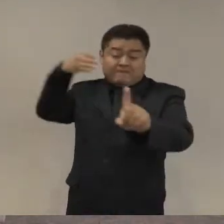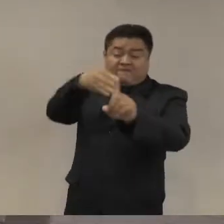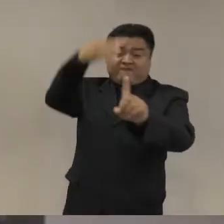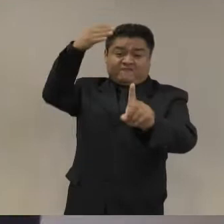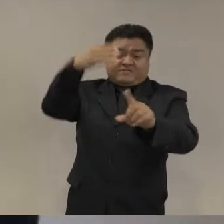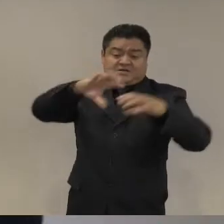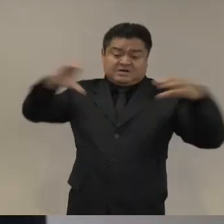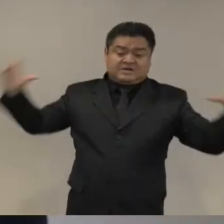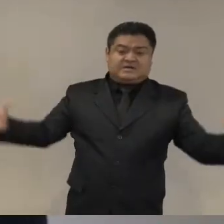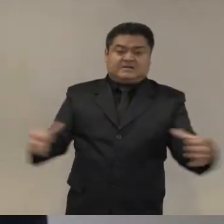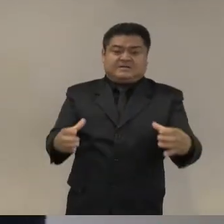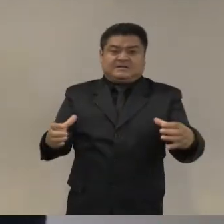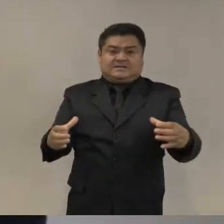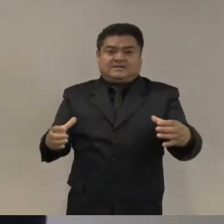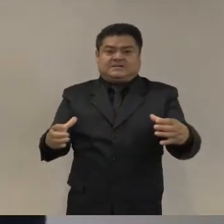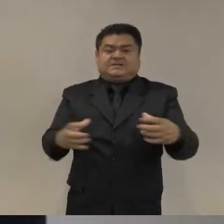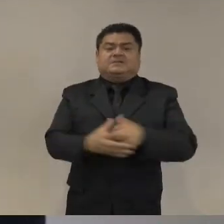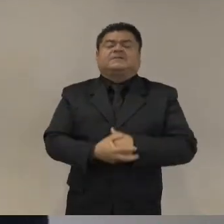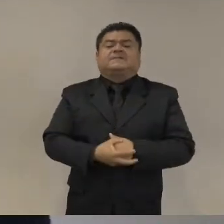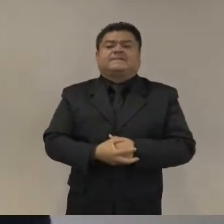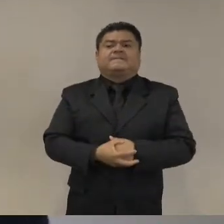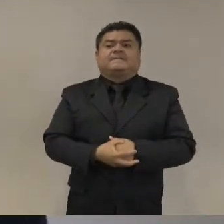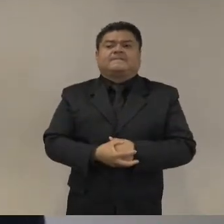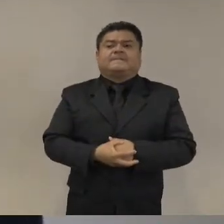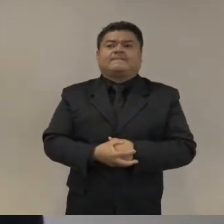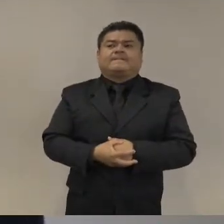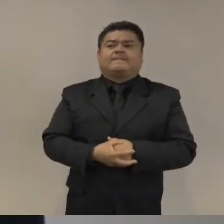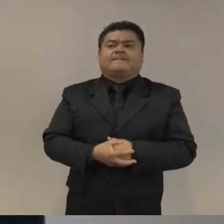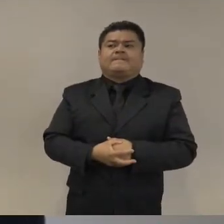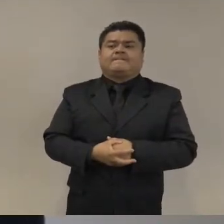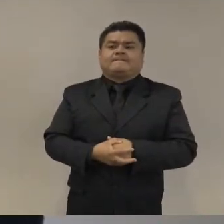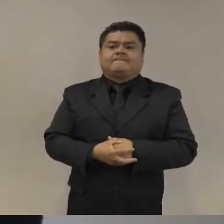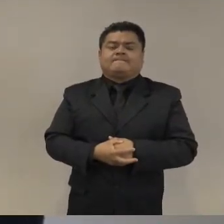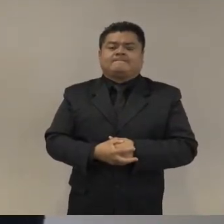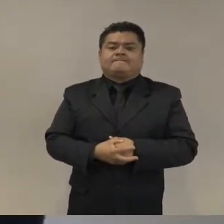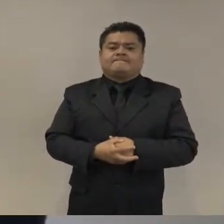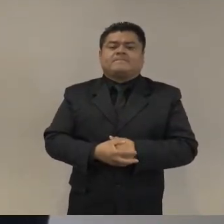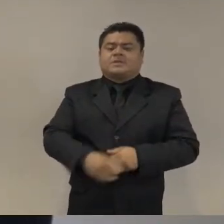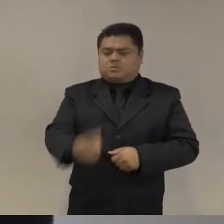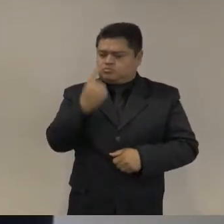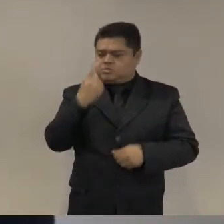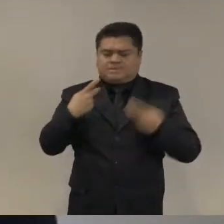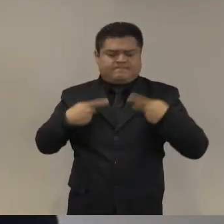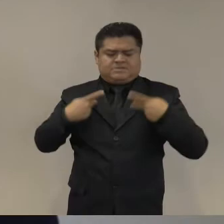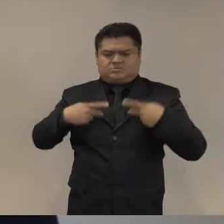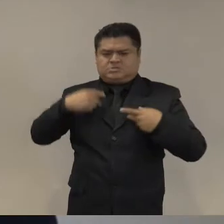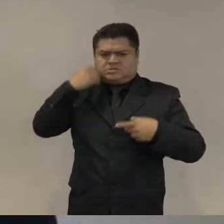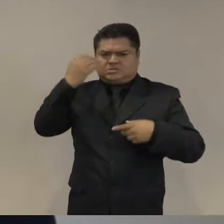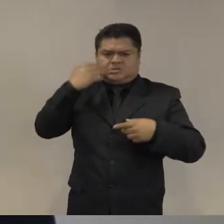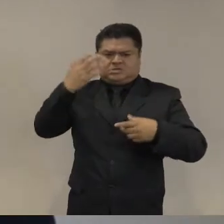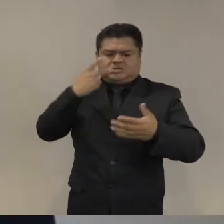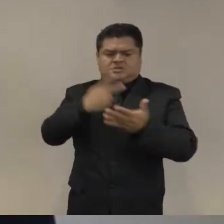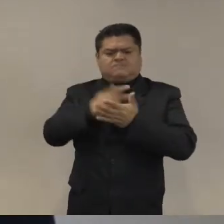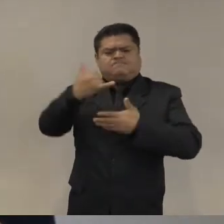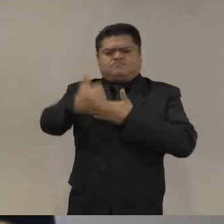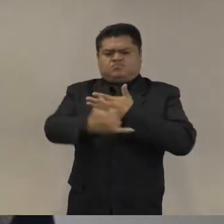la reconciliación en sí mismo pero eso más que pero aún así toma muchos años